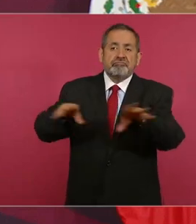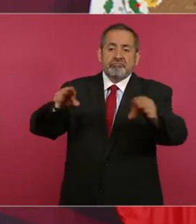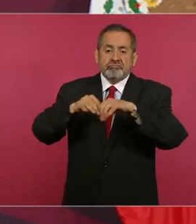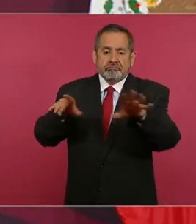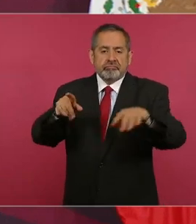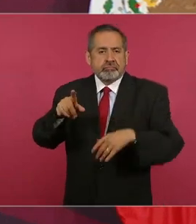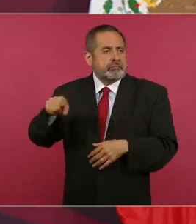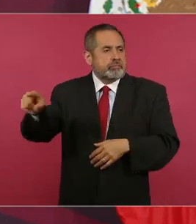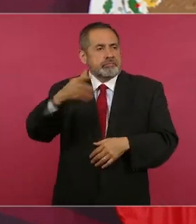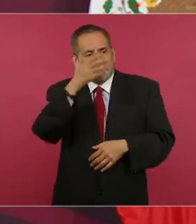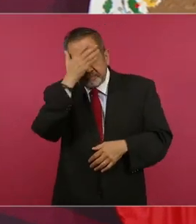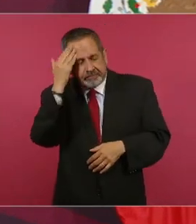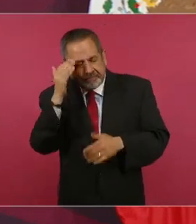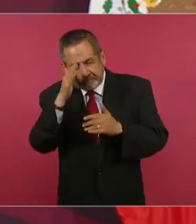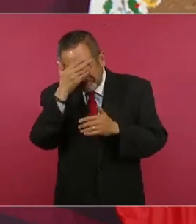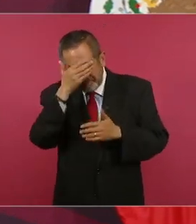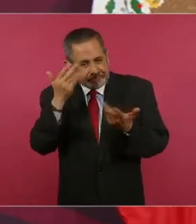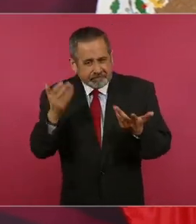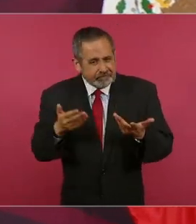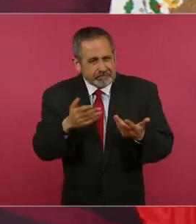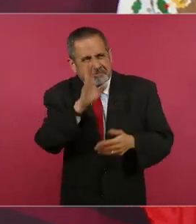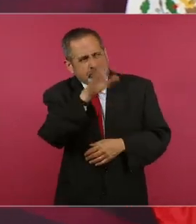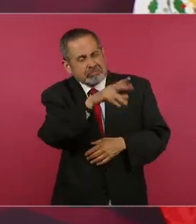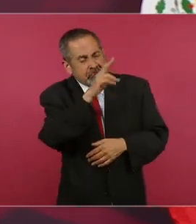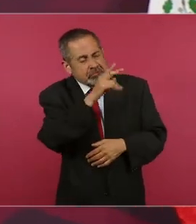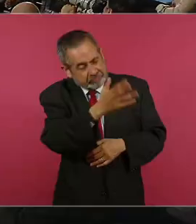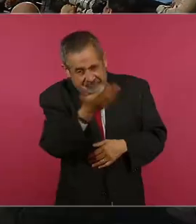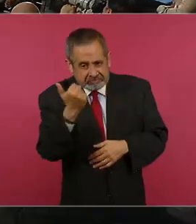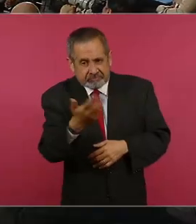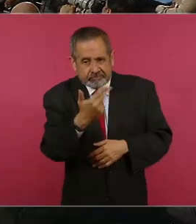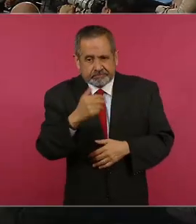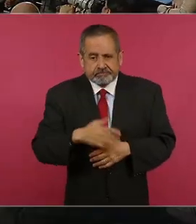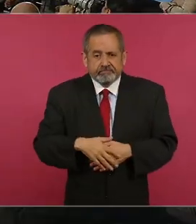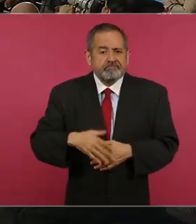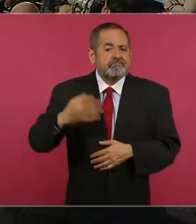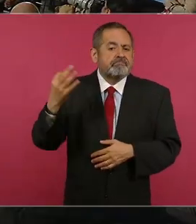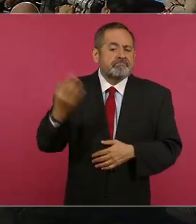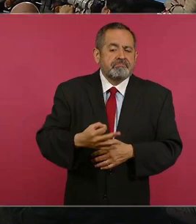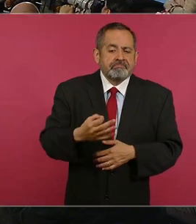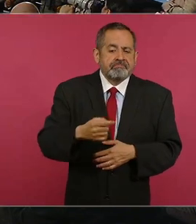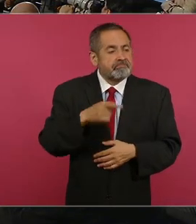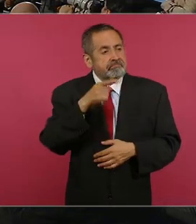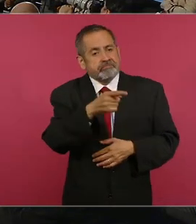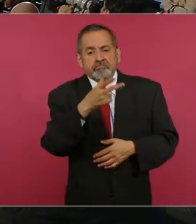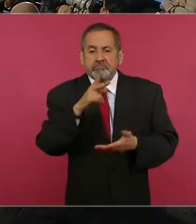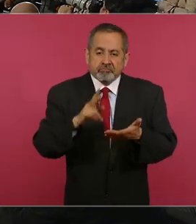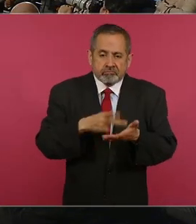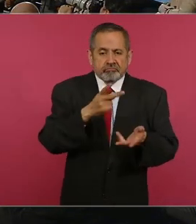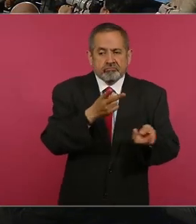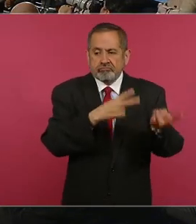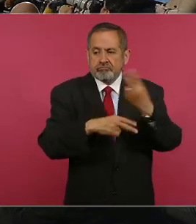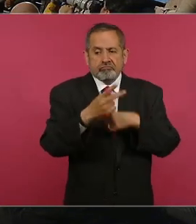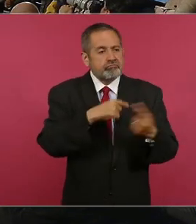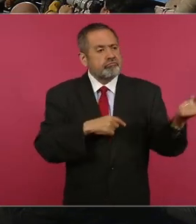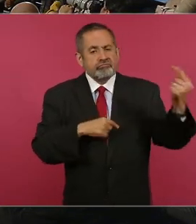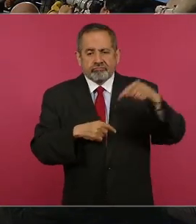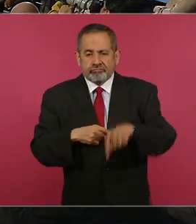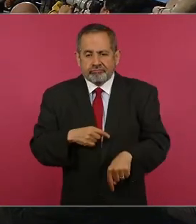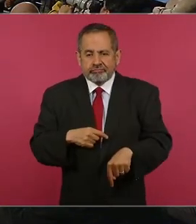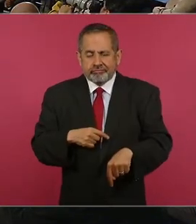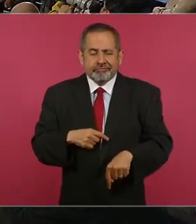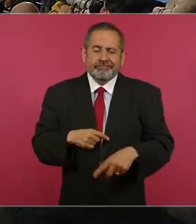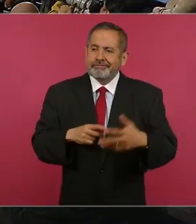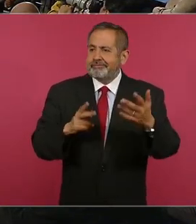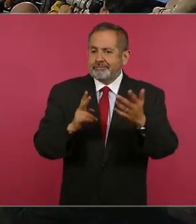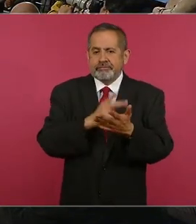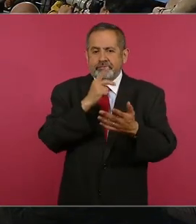No se preocupe. Y en efecto, regresó Santana desde que